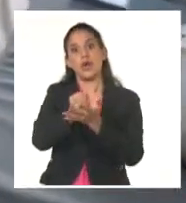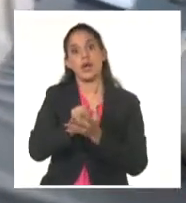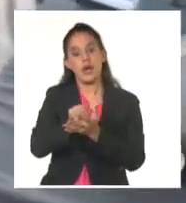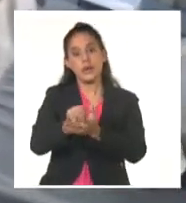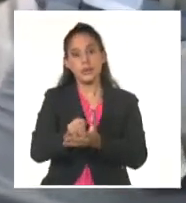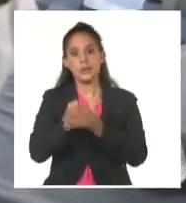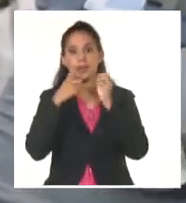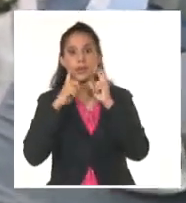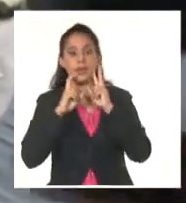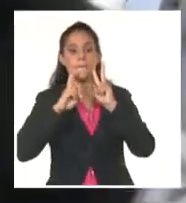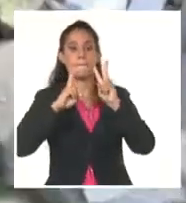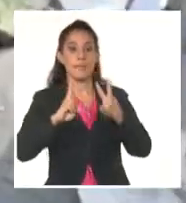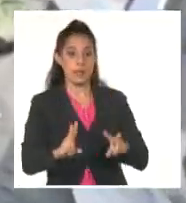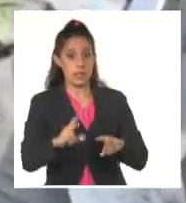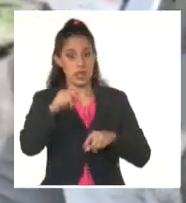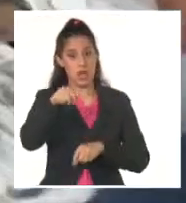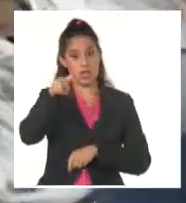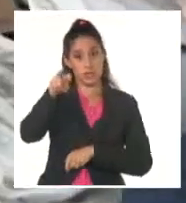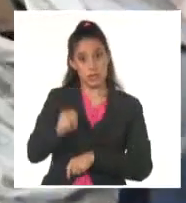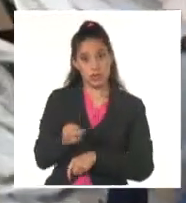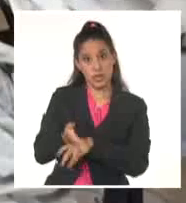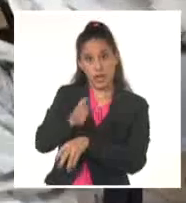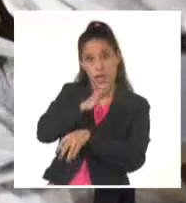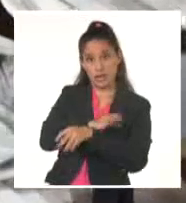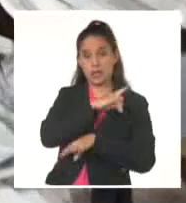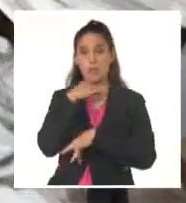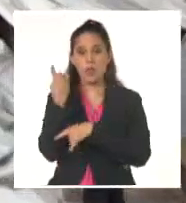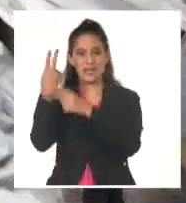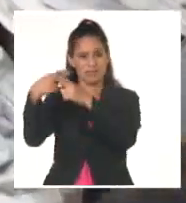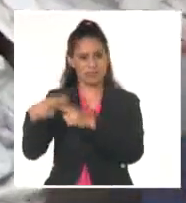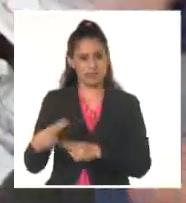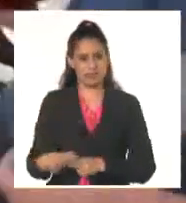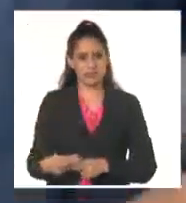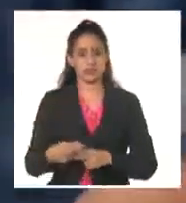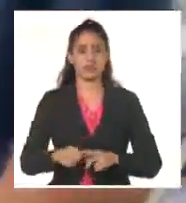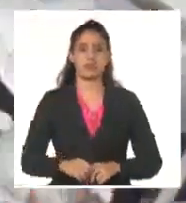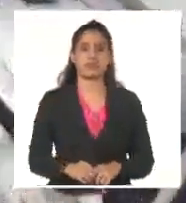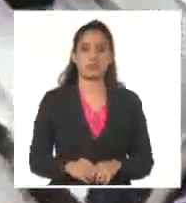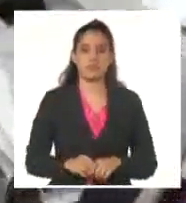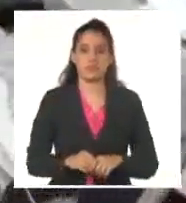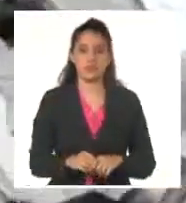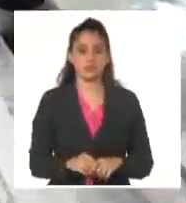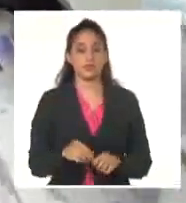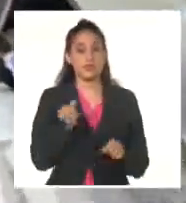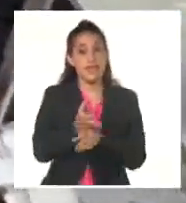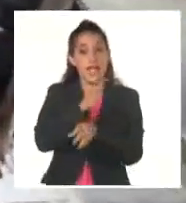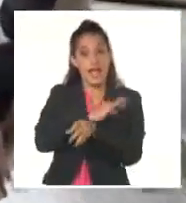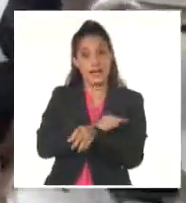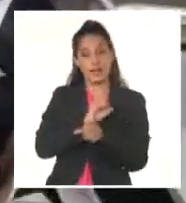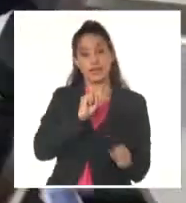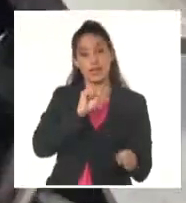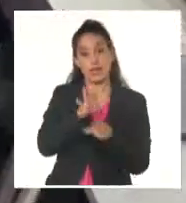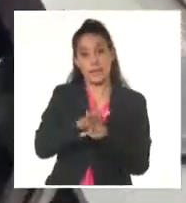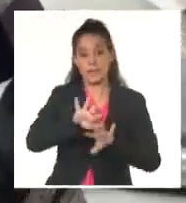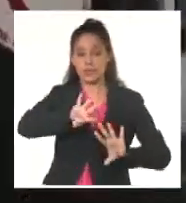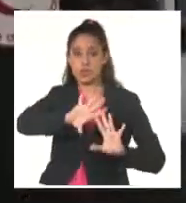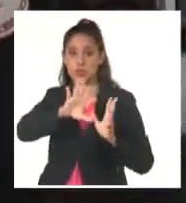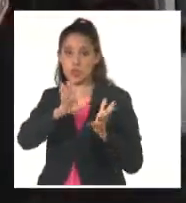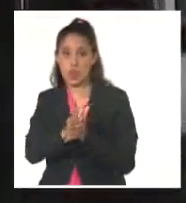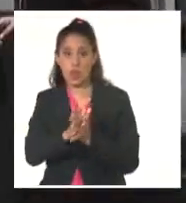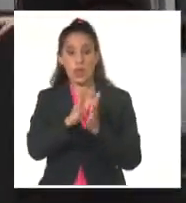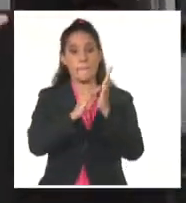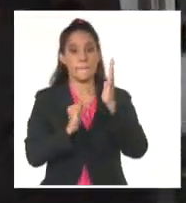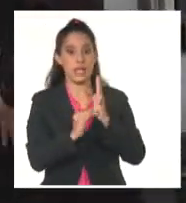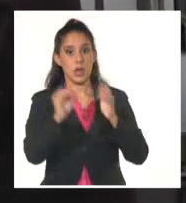norte de ese enclave costero antes de que sea demasiado tarde. Desde que los sionistas iniciaron su denominada ofensiva en octubre del